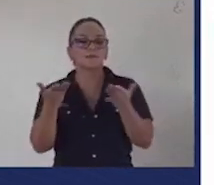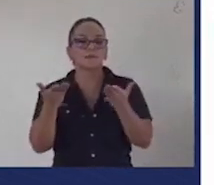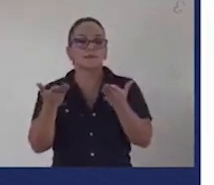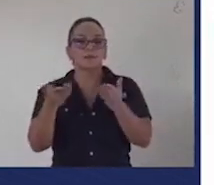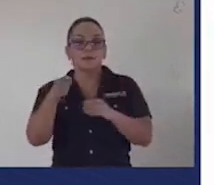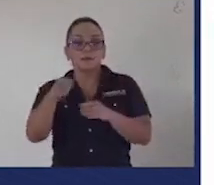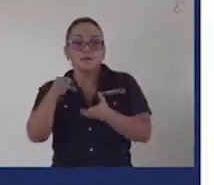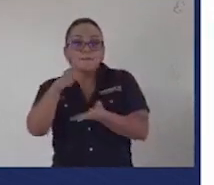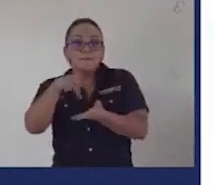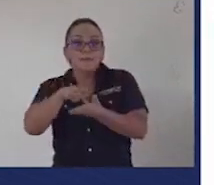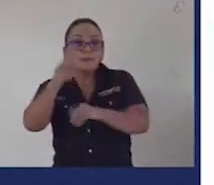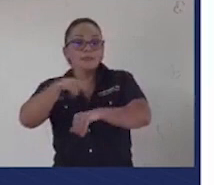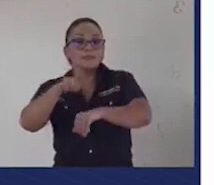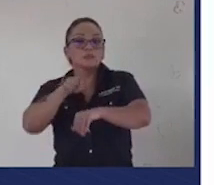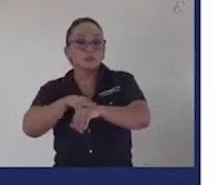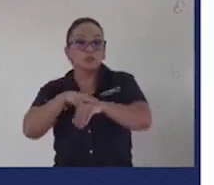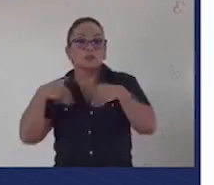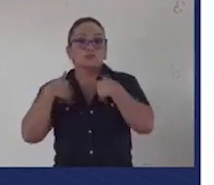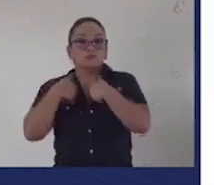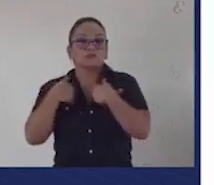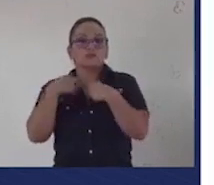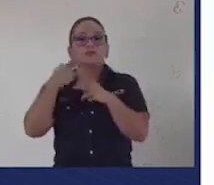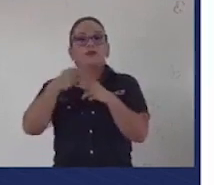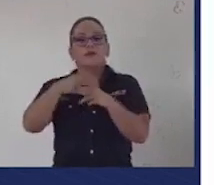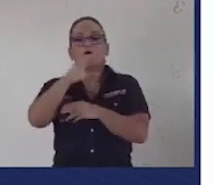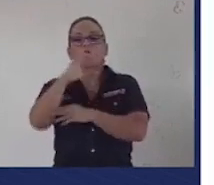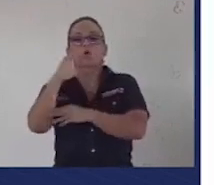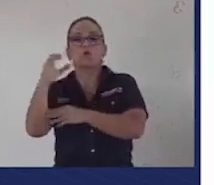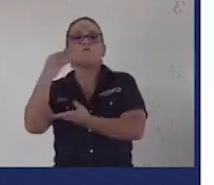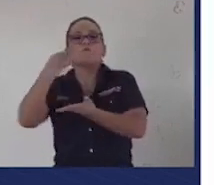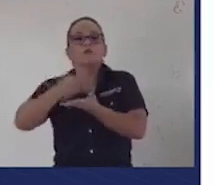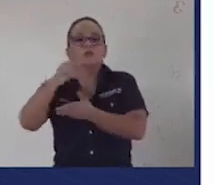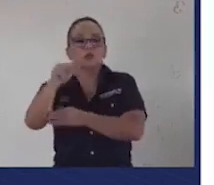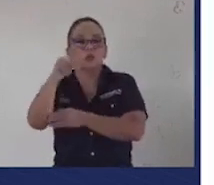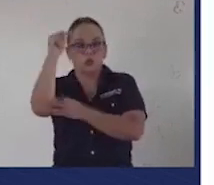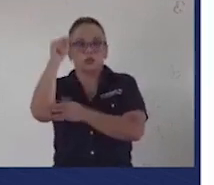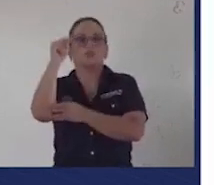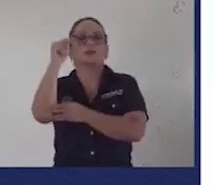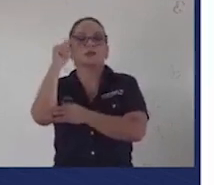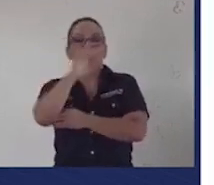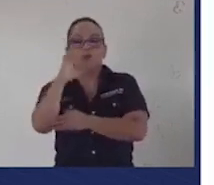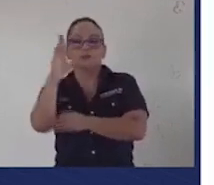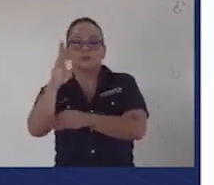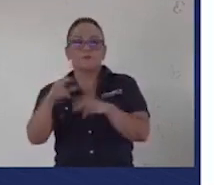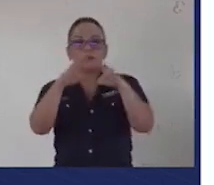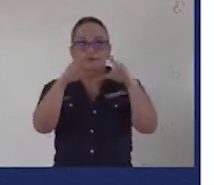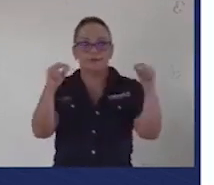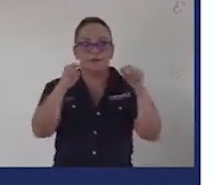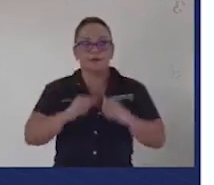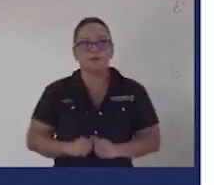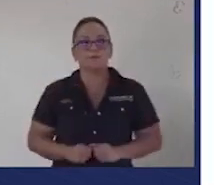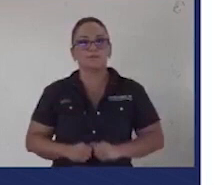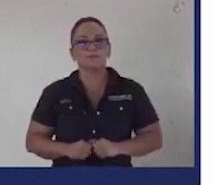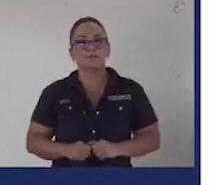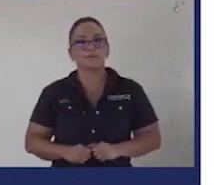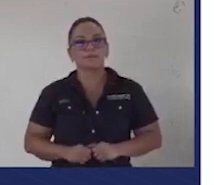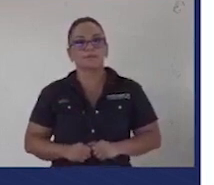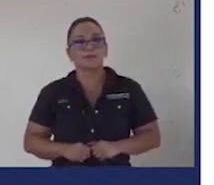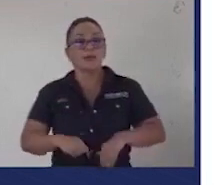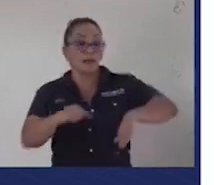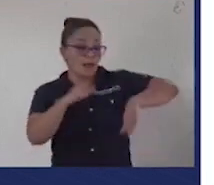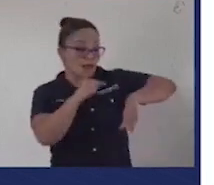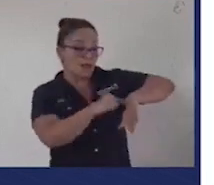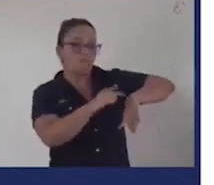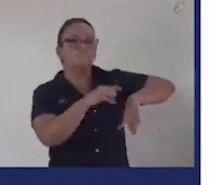de Vida Silvestre Corredor Fronterizo Norte Costa Rica-Nicaragua, donde en alrededor de